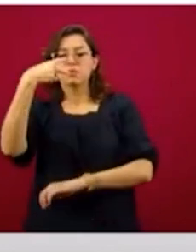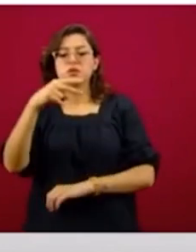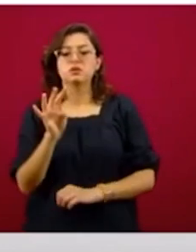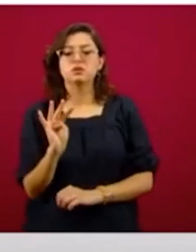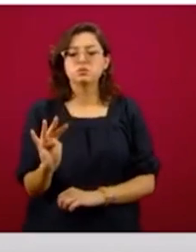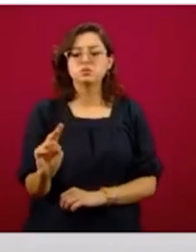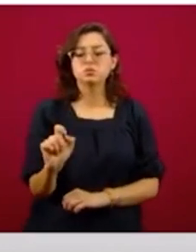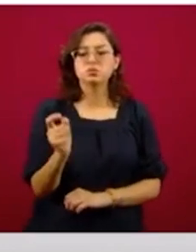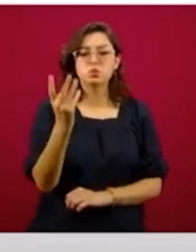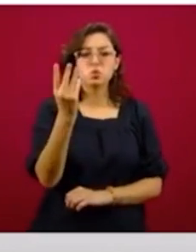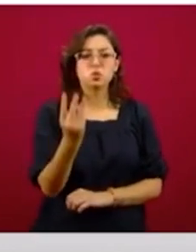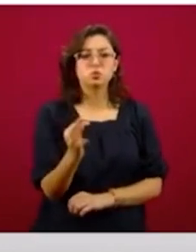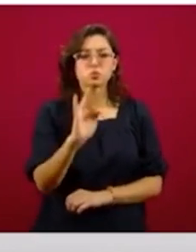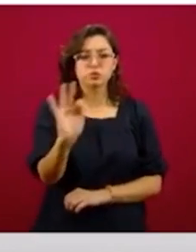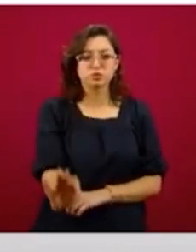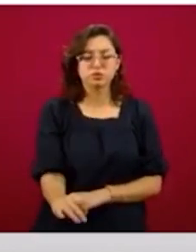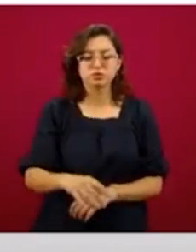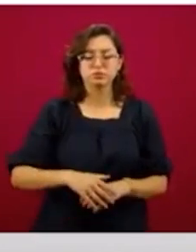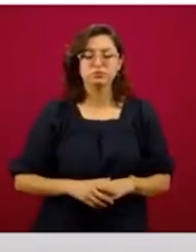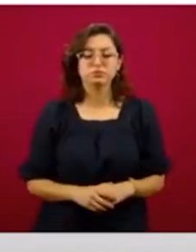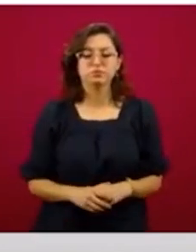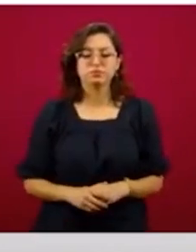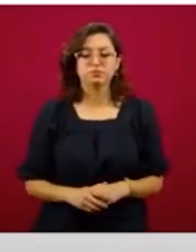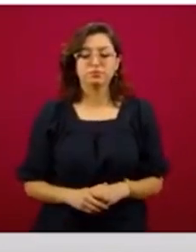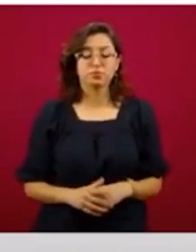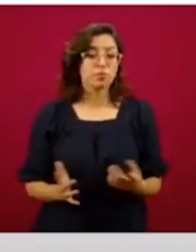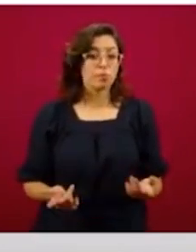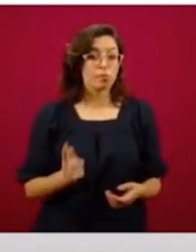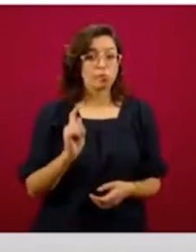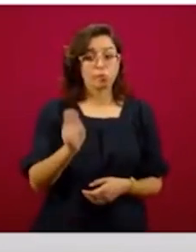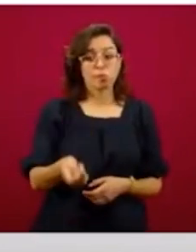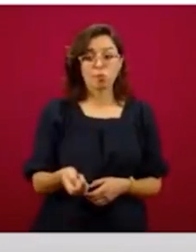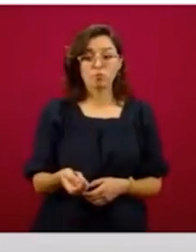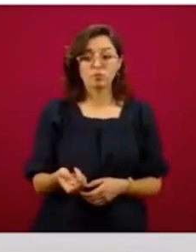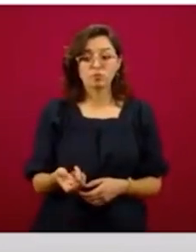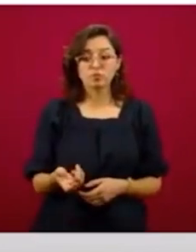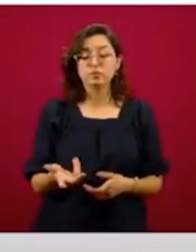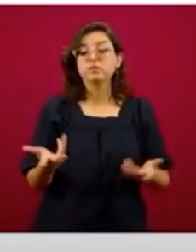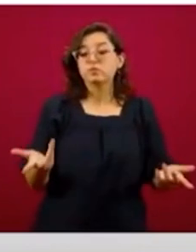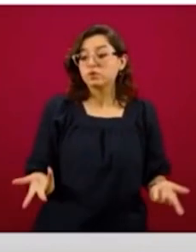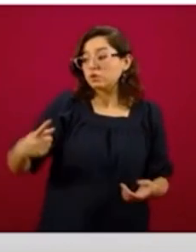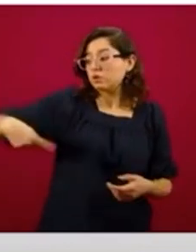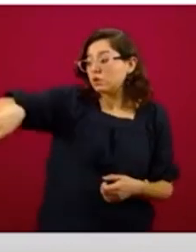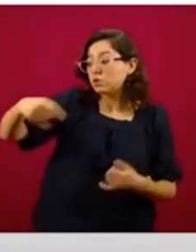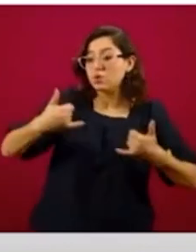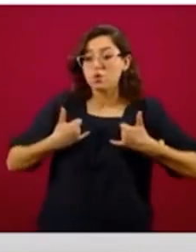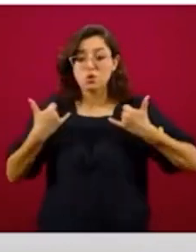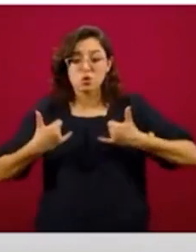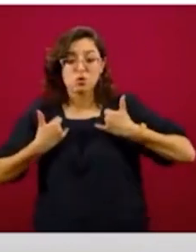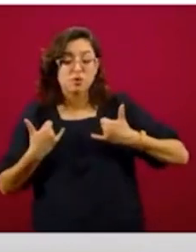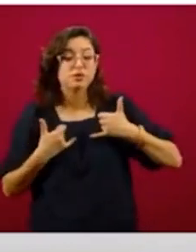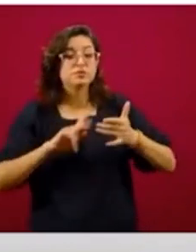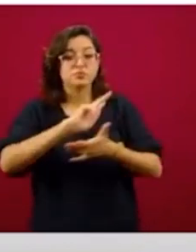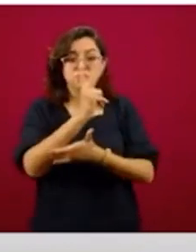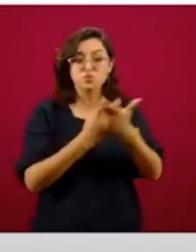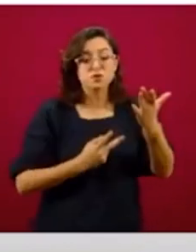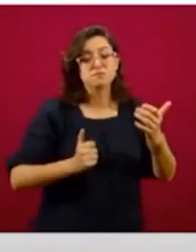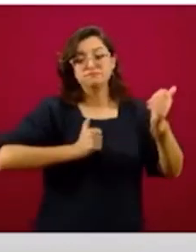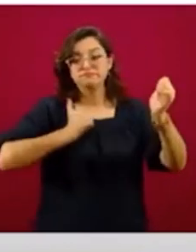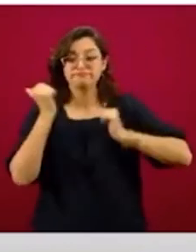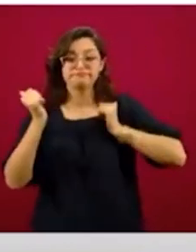México, 19.4 por ciento. Esto quiere decir que hay jóvenes que están aprovechando el programa